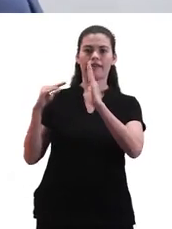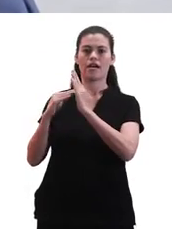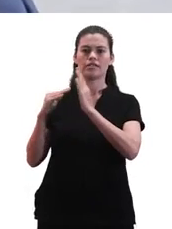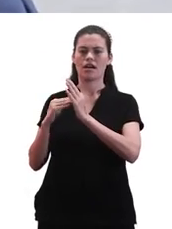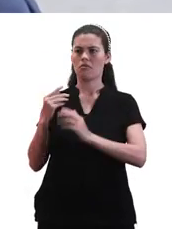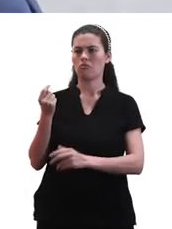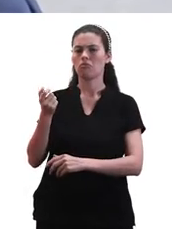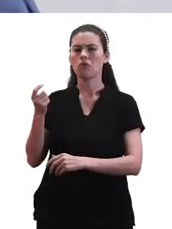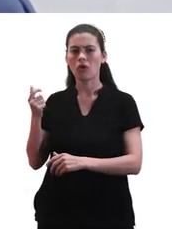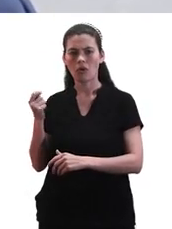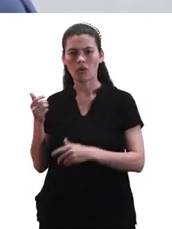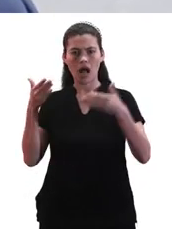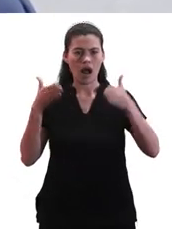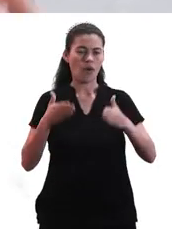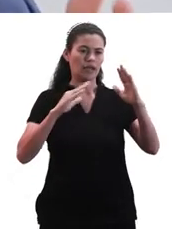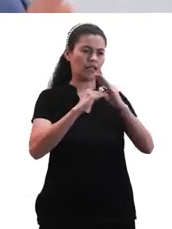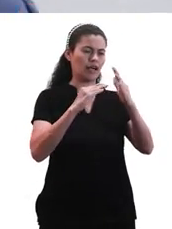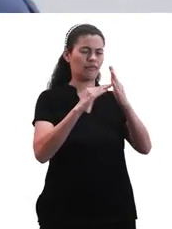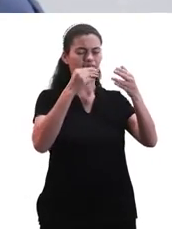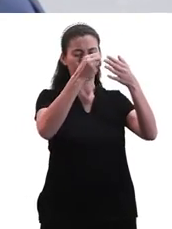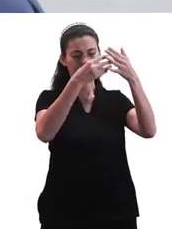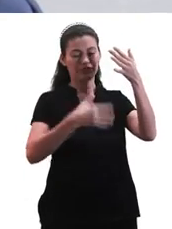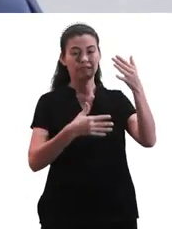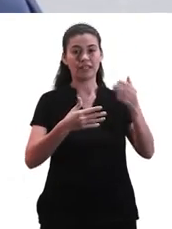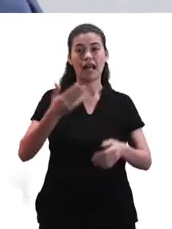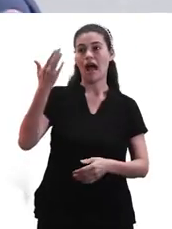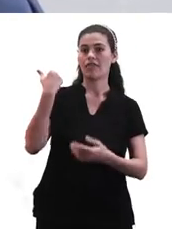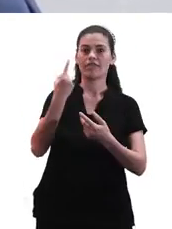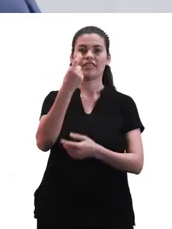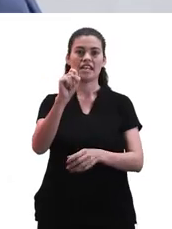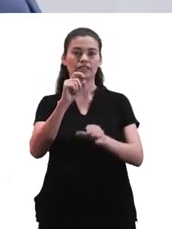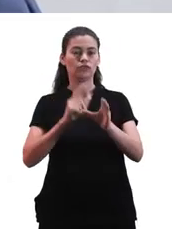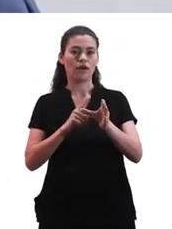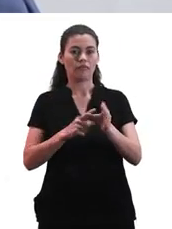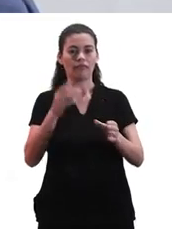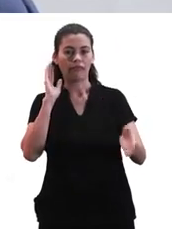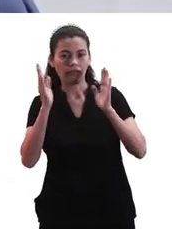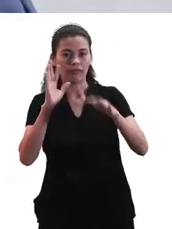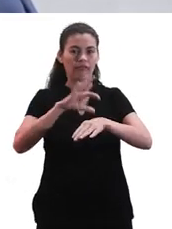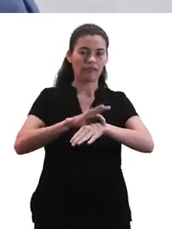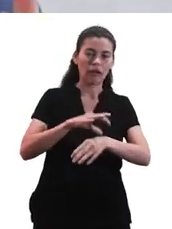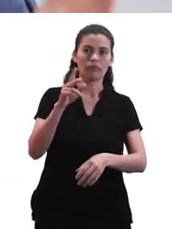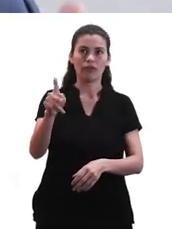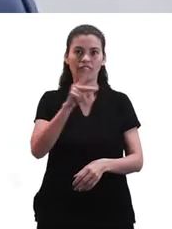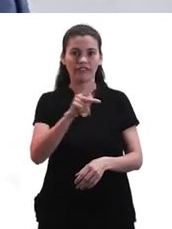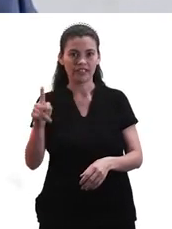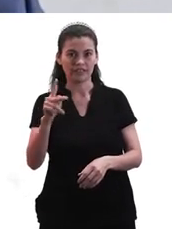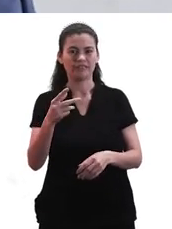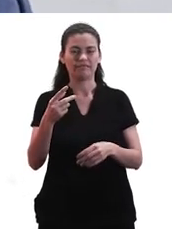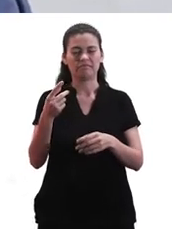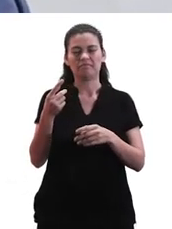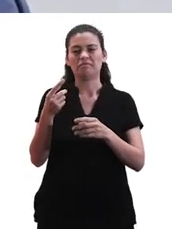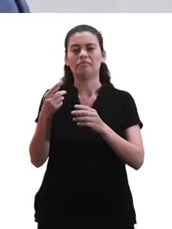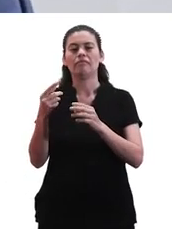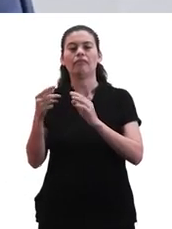nosotros nos vemos carreras porque ya crecimos con 10 carreras, ingeniero, médico, abogado, docente y alguna que otra